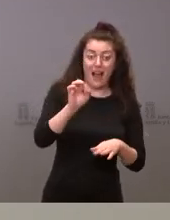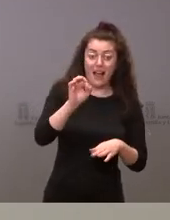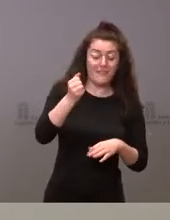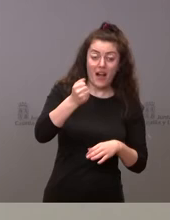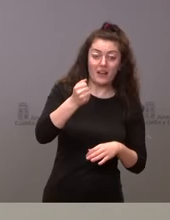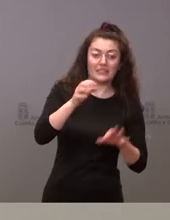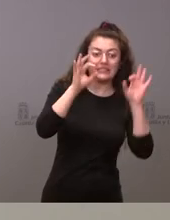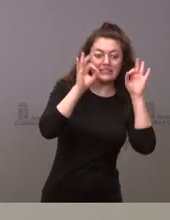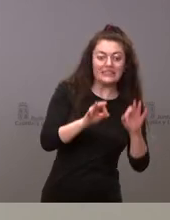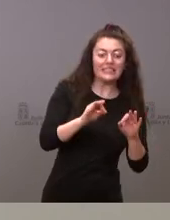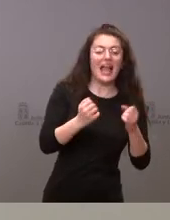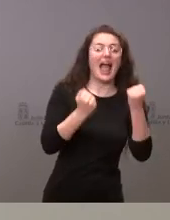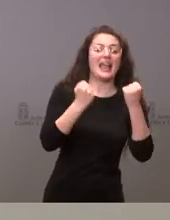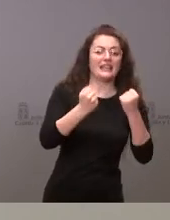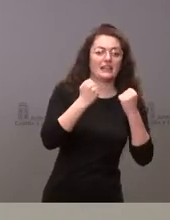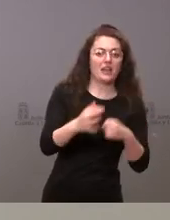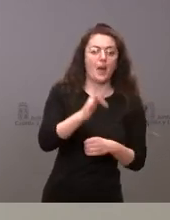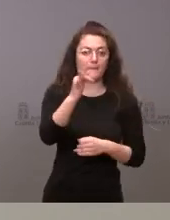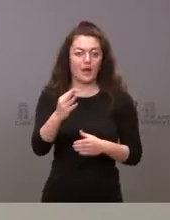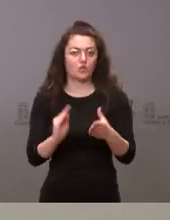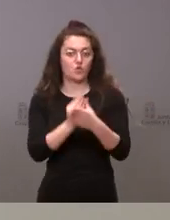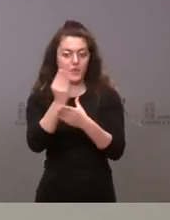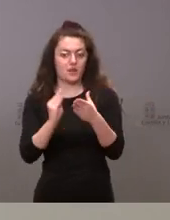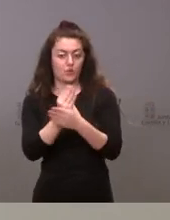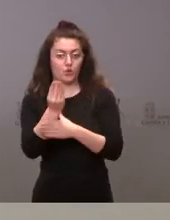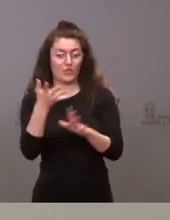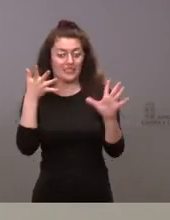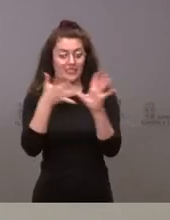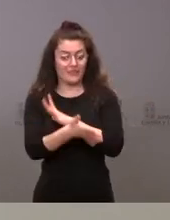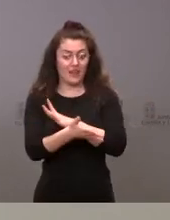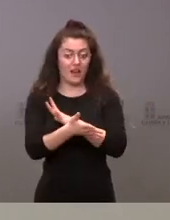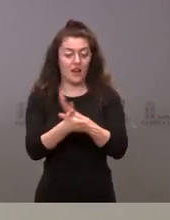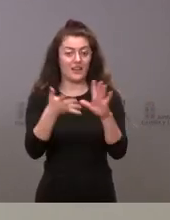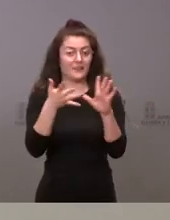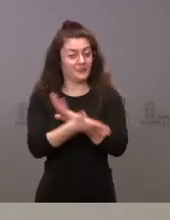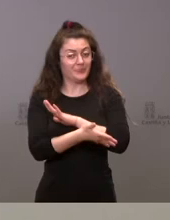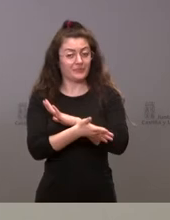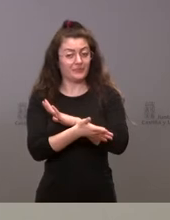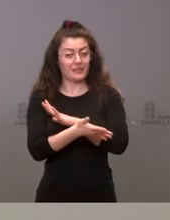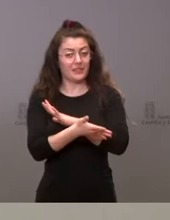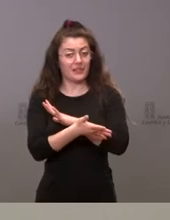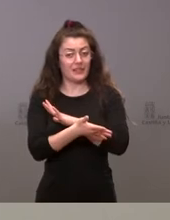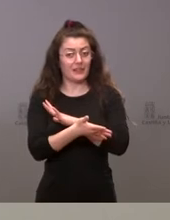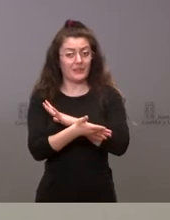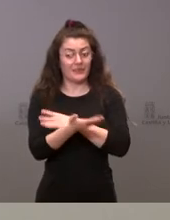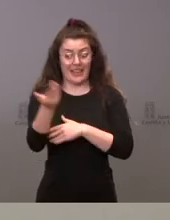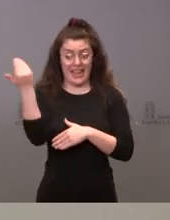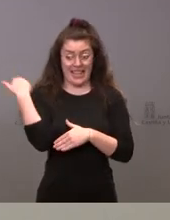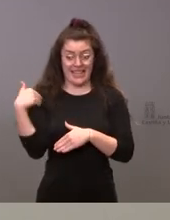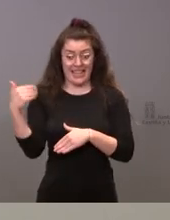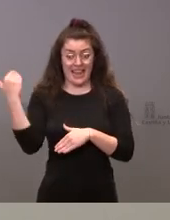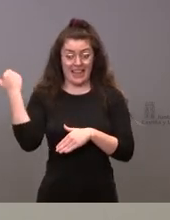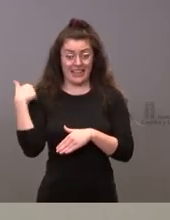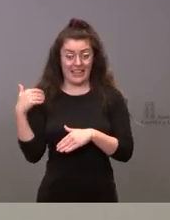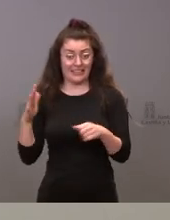sobre los suministros y que esa parte ya de por sí es sufragada en forma de menores